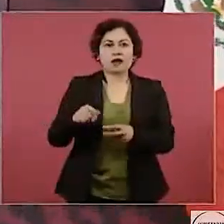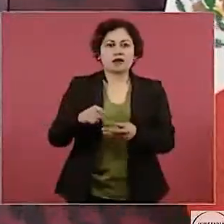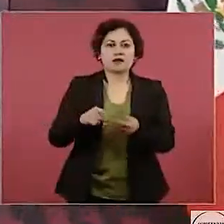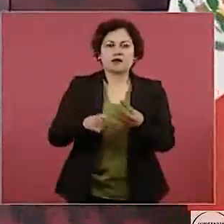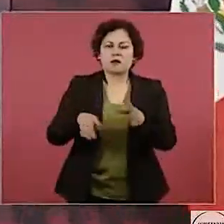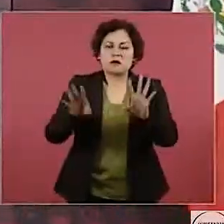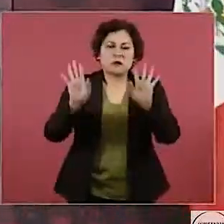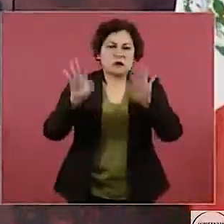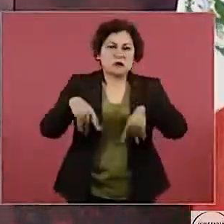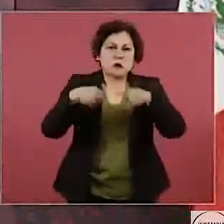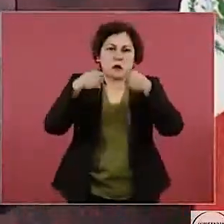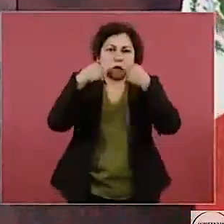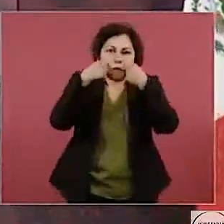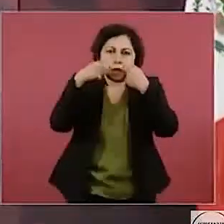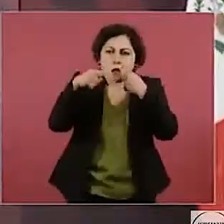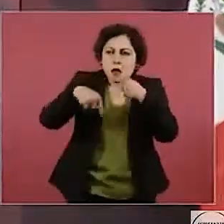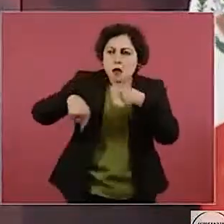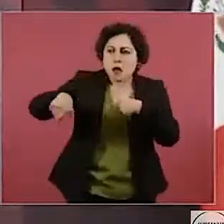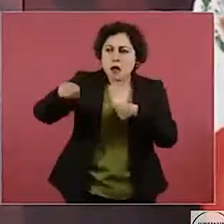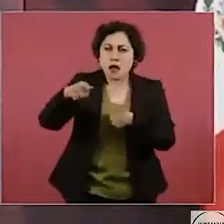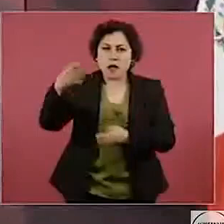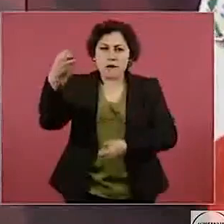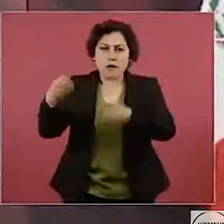decidieron.